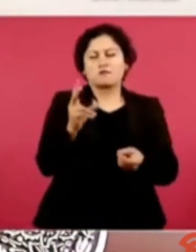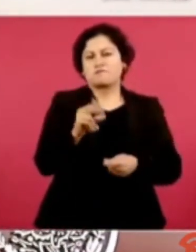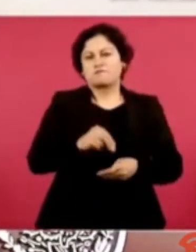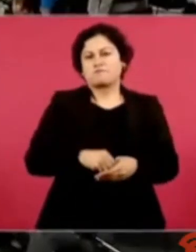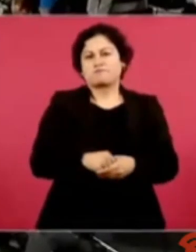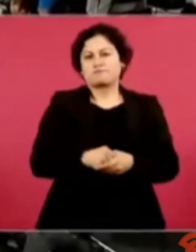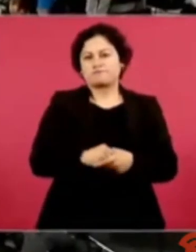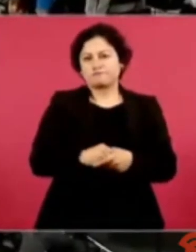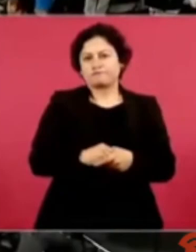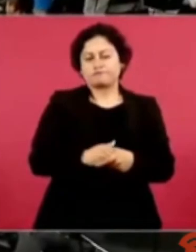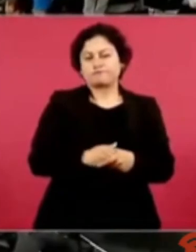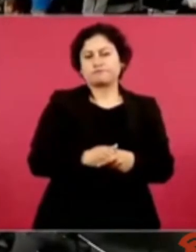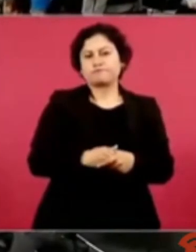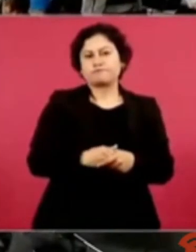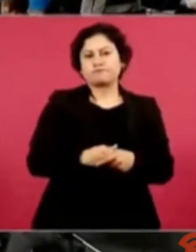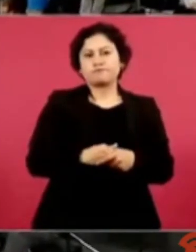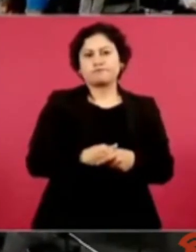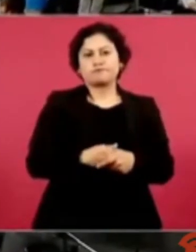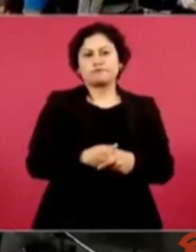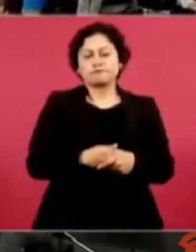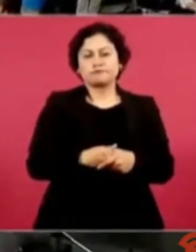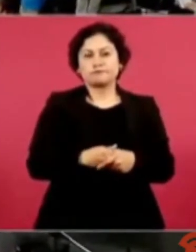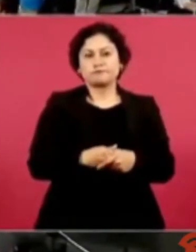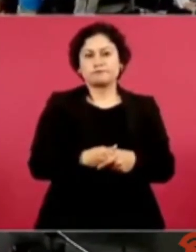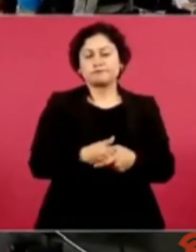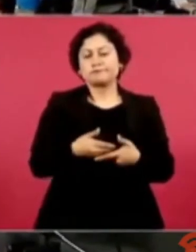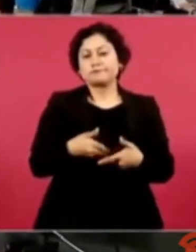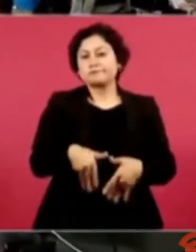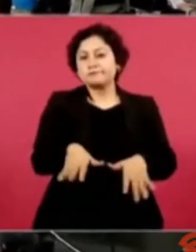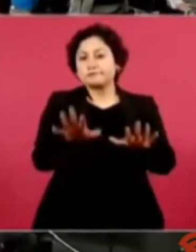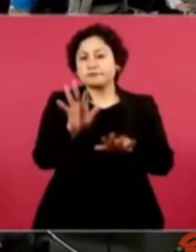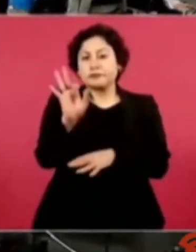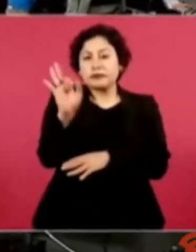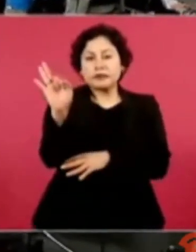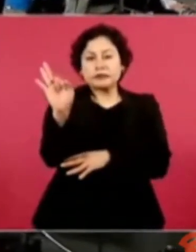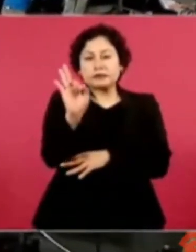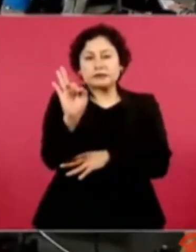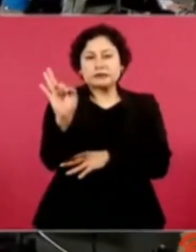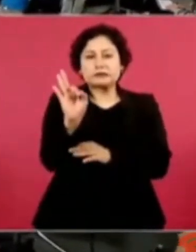solo si se realizara esta